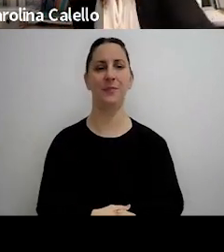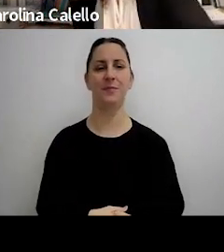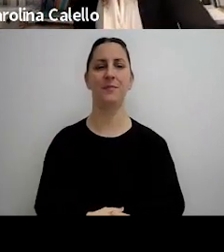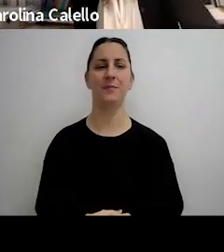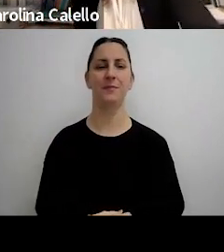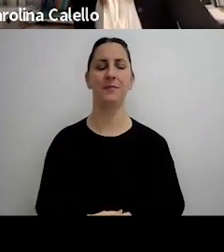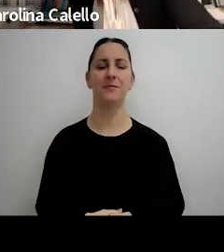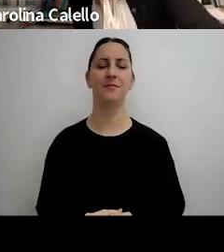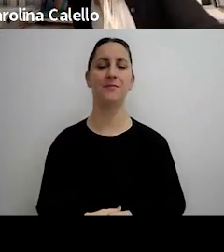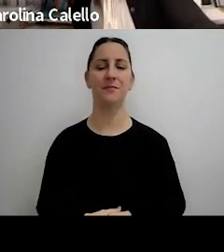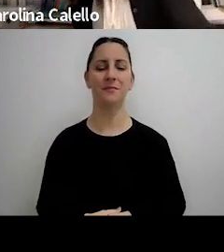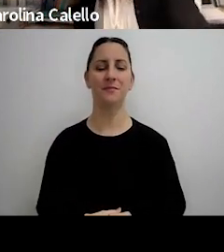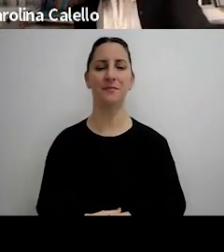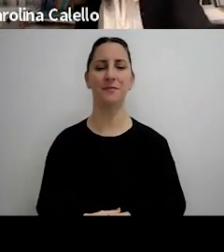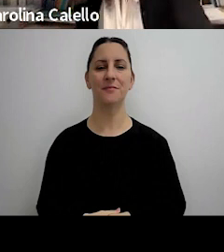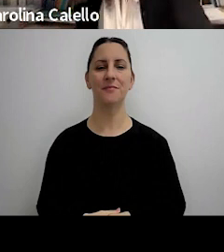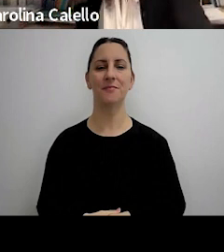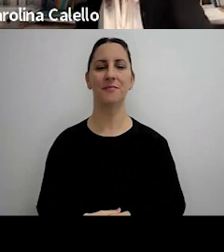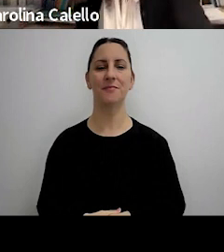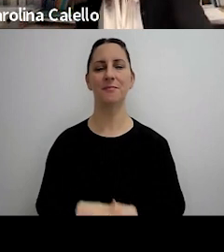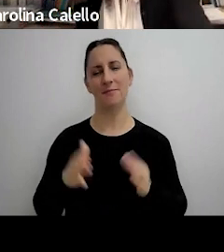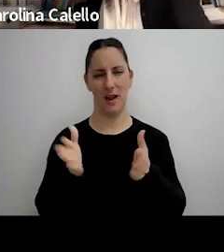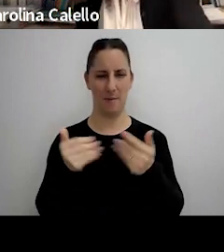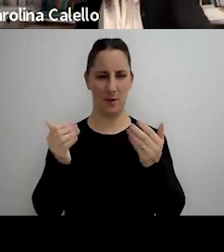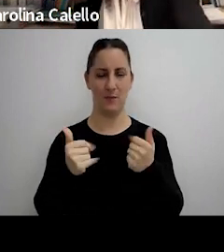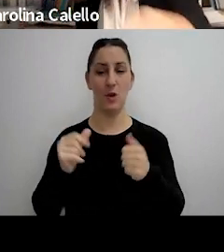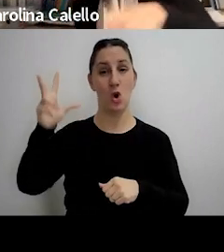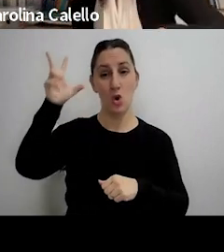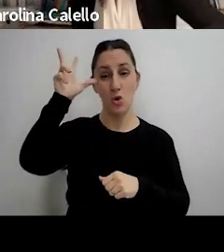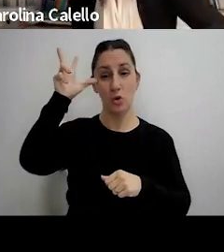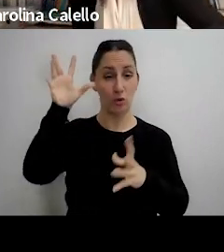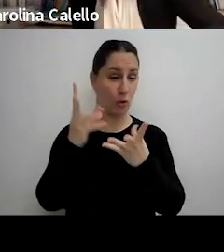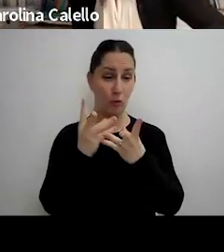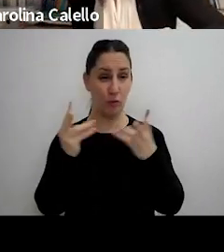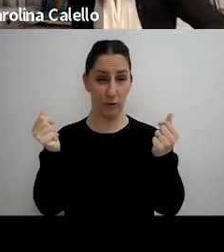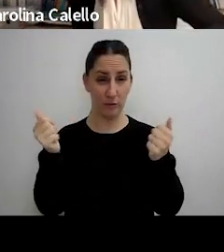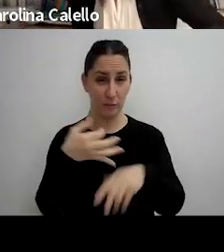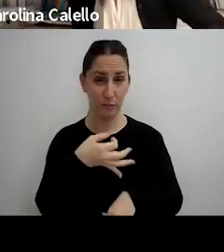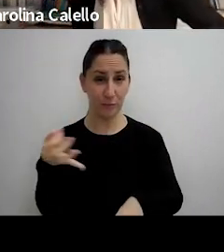bueno voy un poco más rápido a las 8 termina no es cierto Cristina